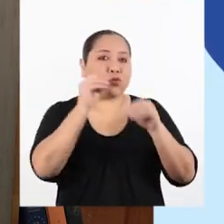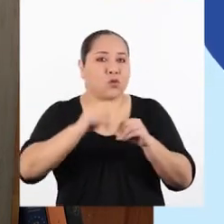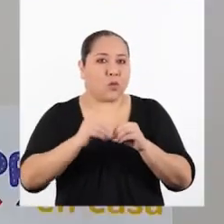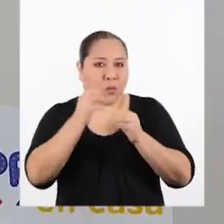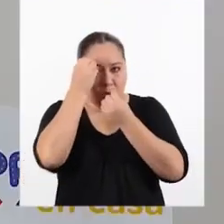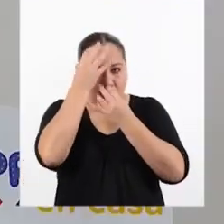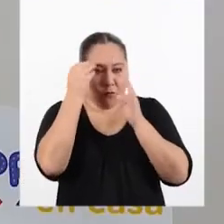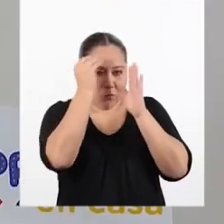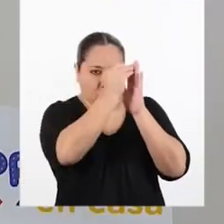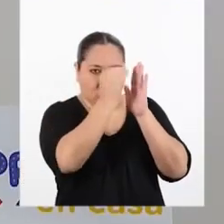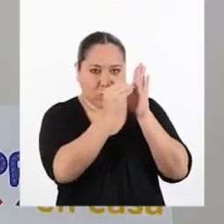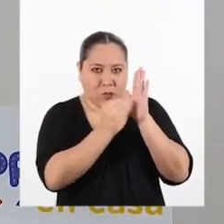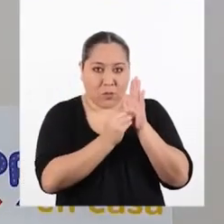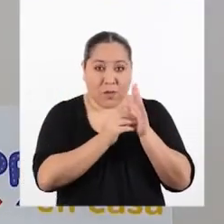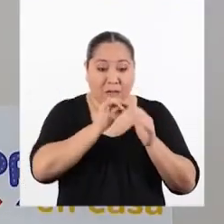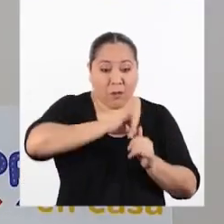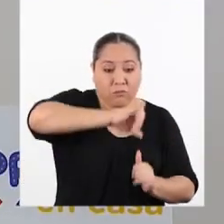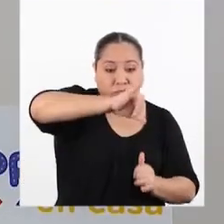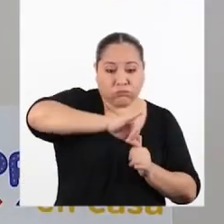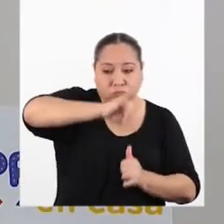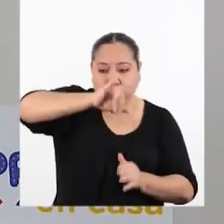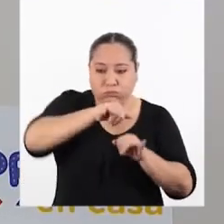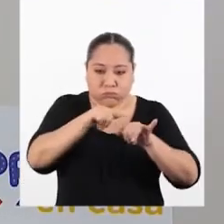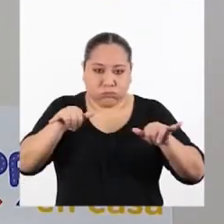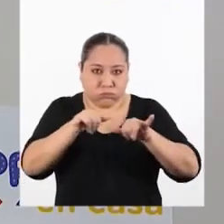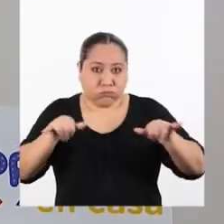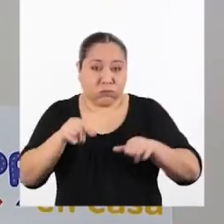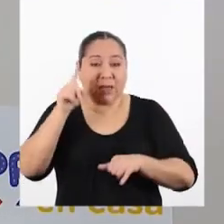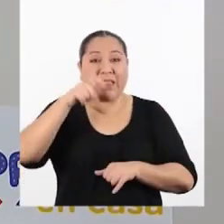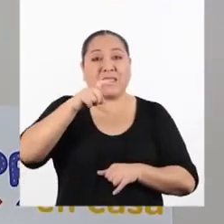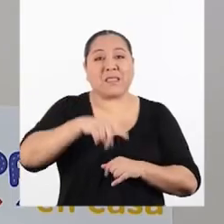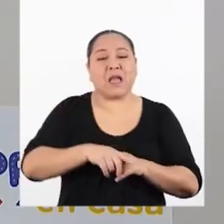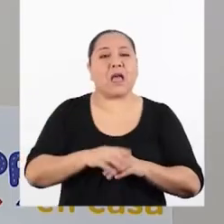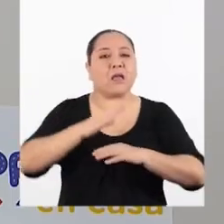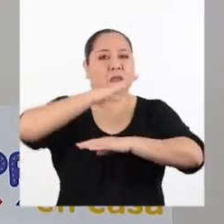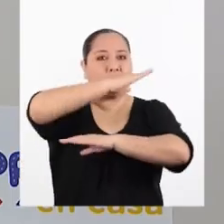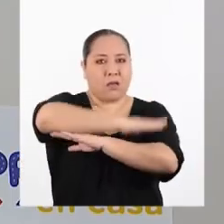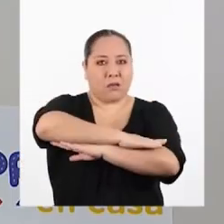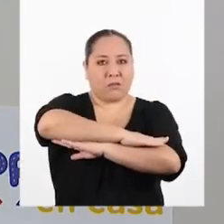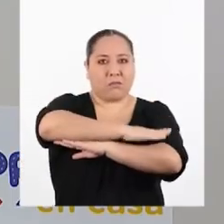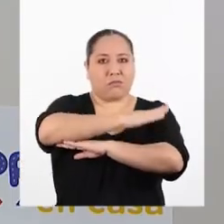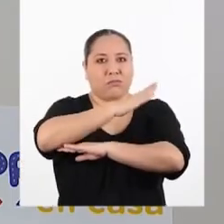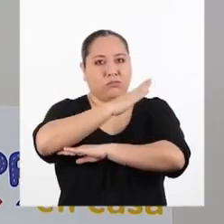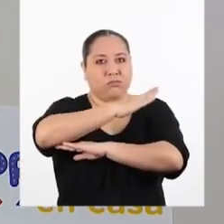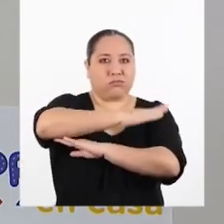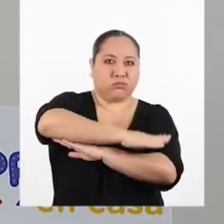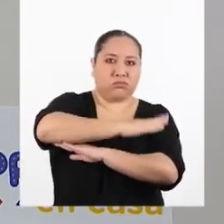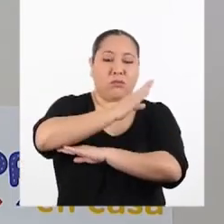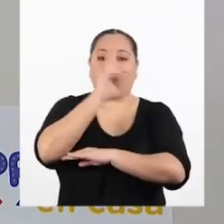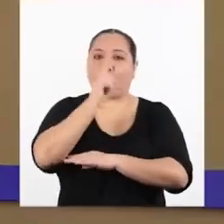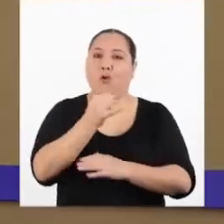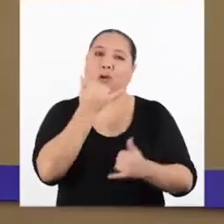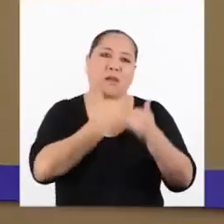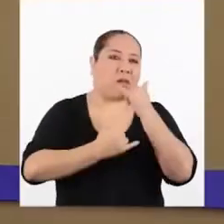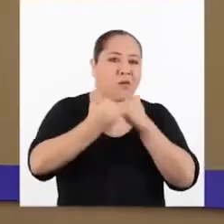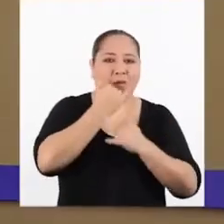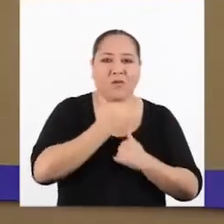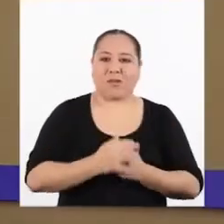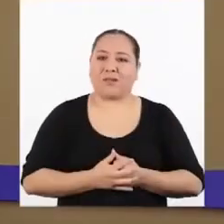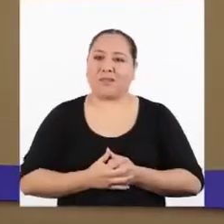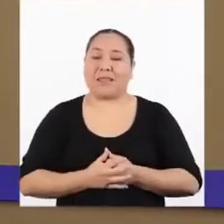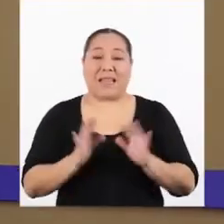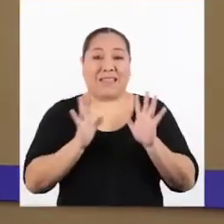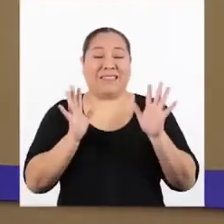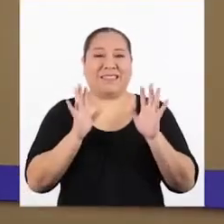datos. Para cada medición, el sistema tenía que encontrarse en equilibrio, para así evitar errores al medir. ¡Pfff!